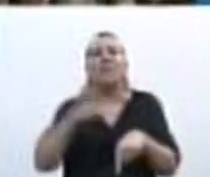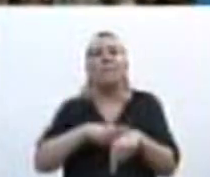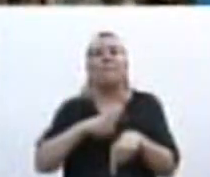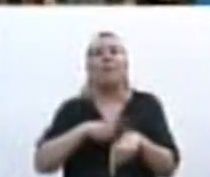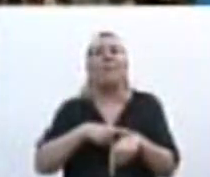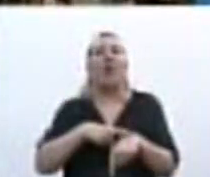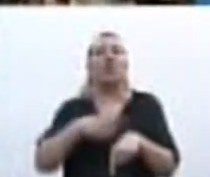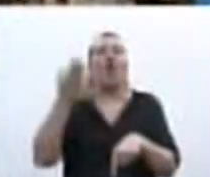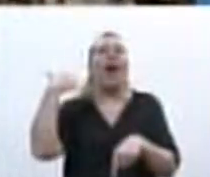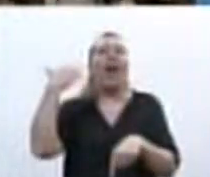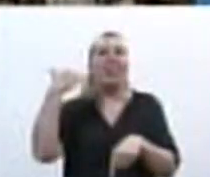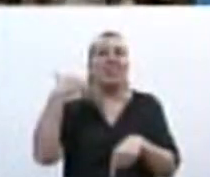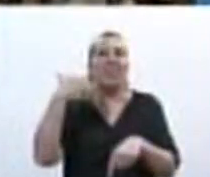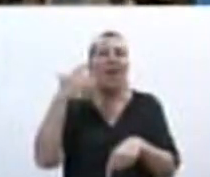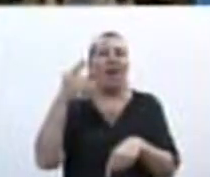anticonceptiva,